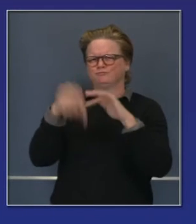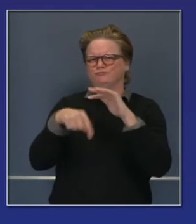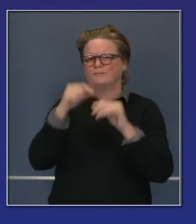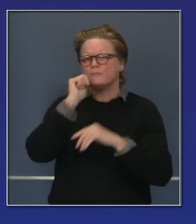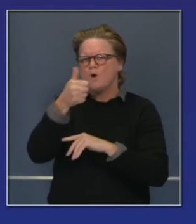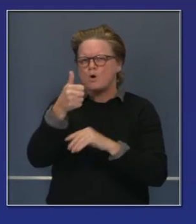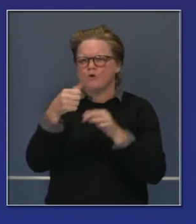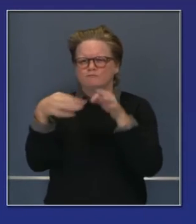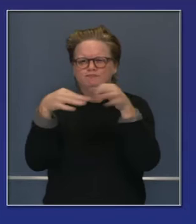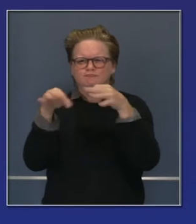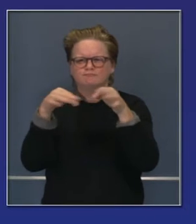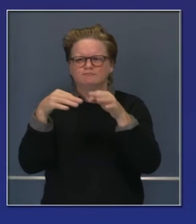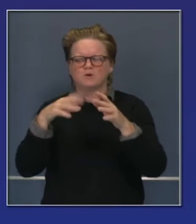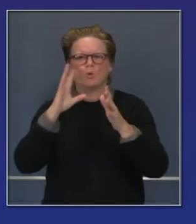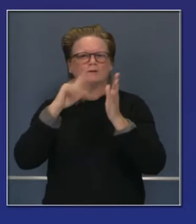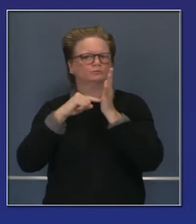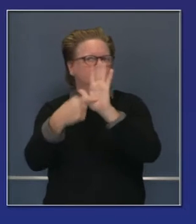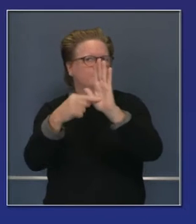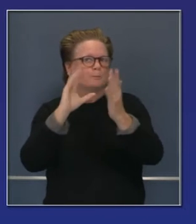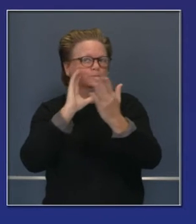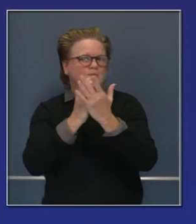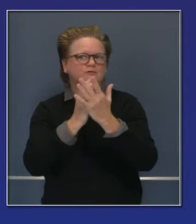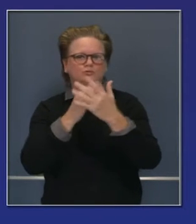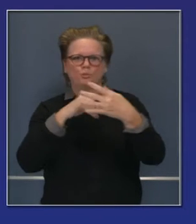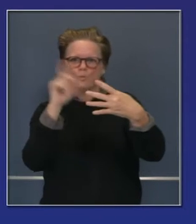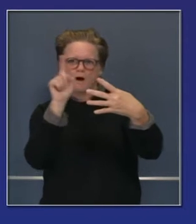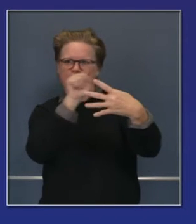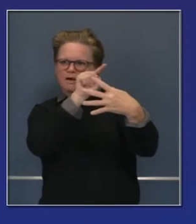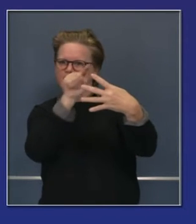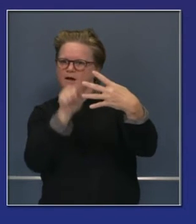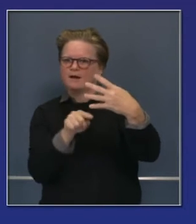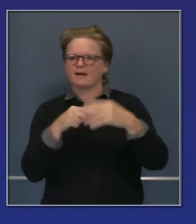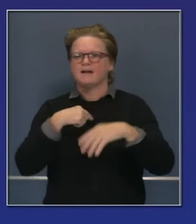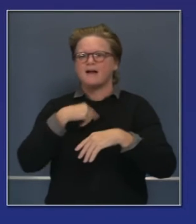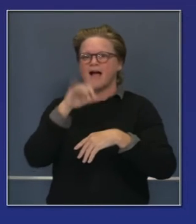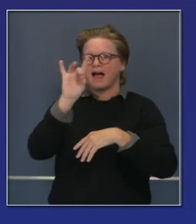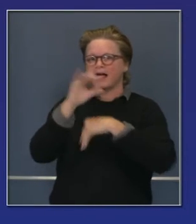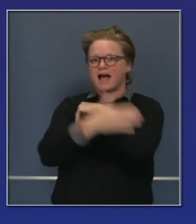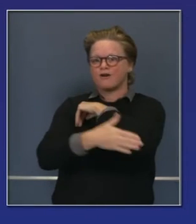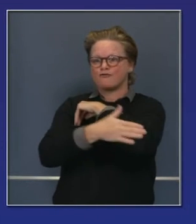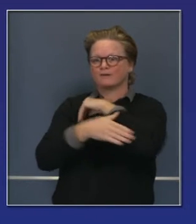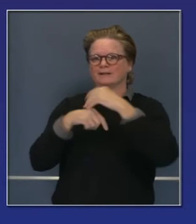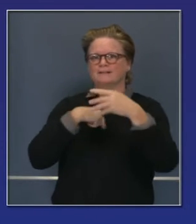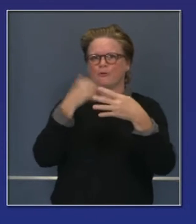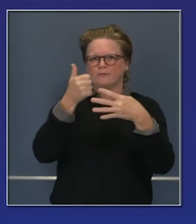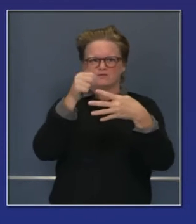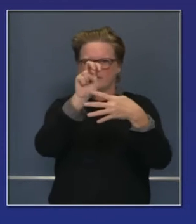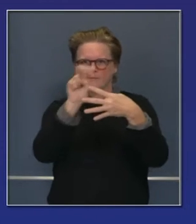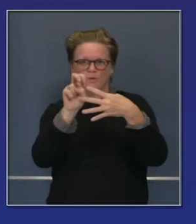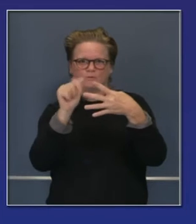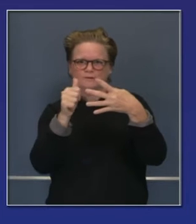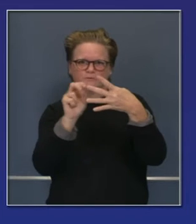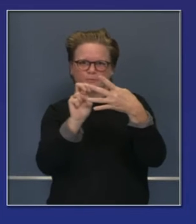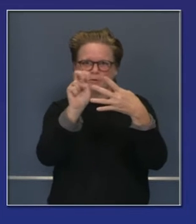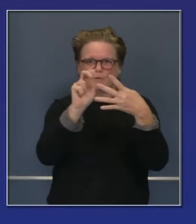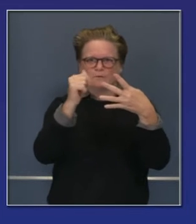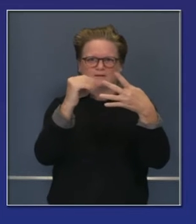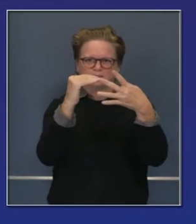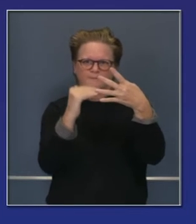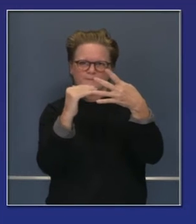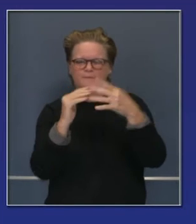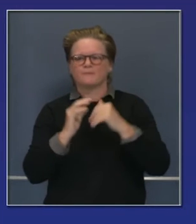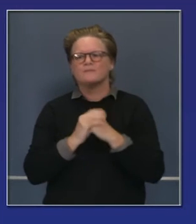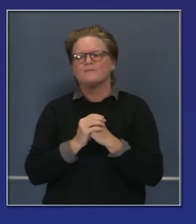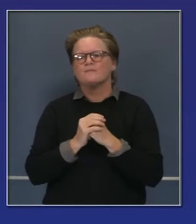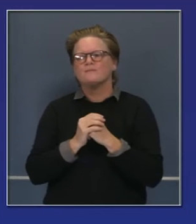pueden ver en base a la condición actual, 48 condados han salido de los niveles